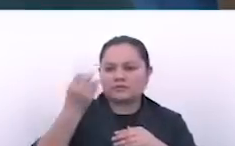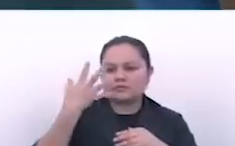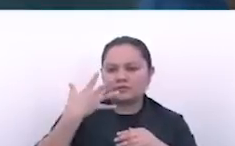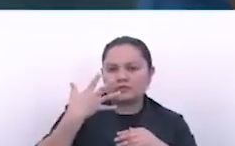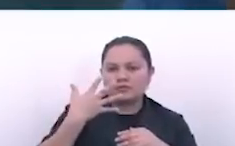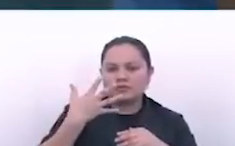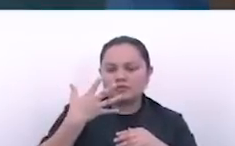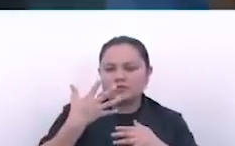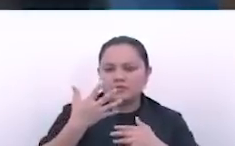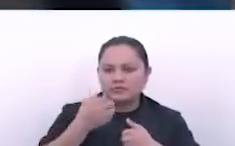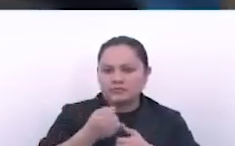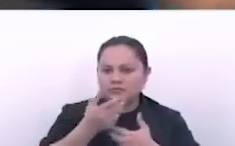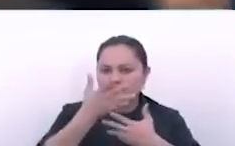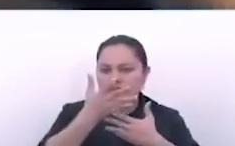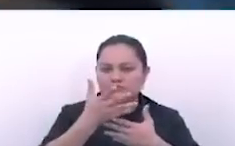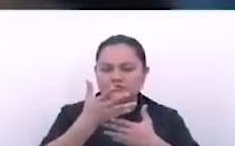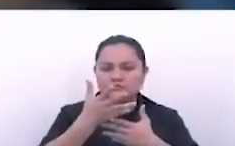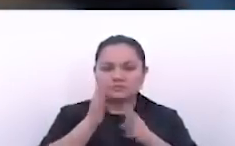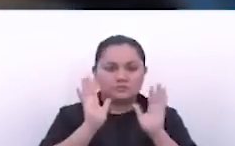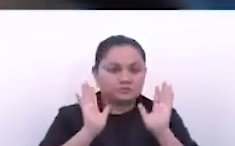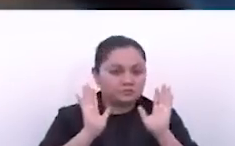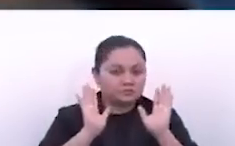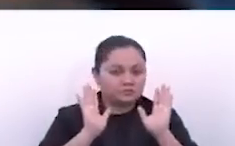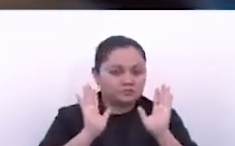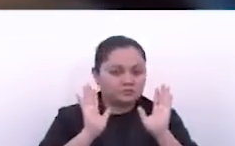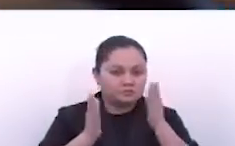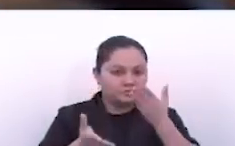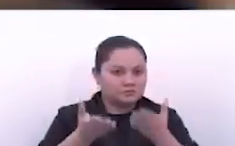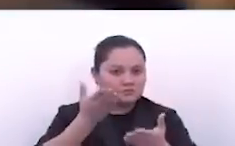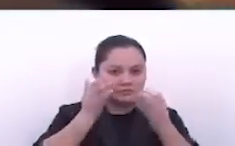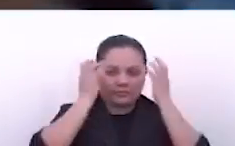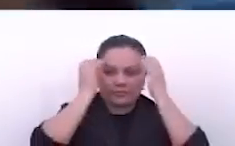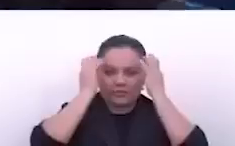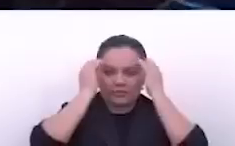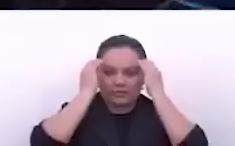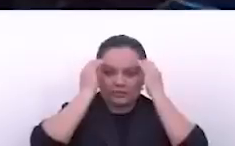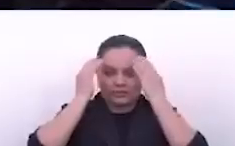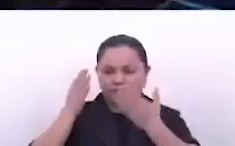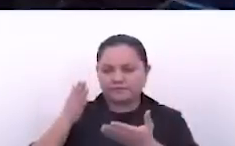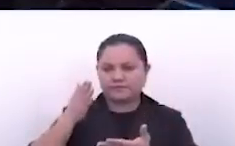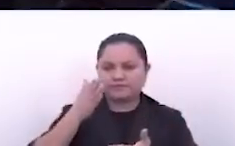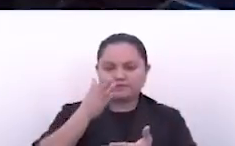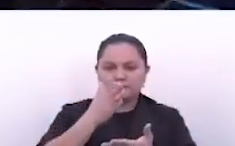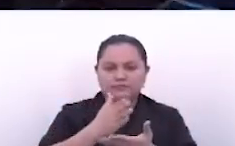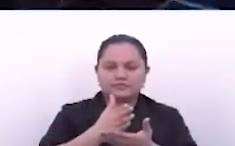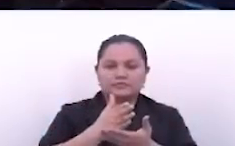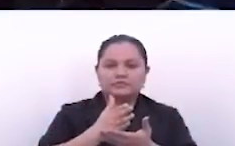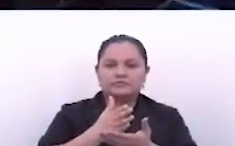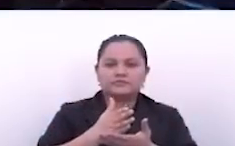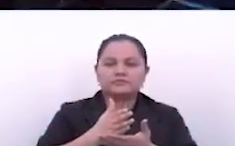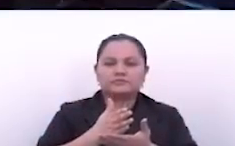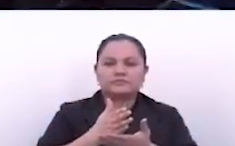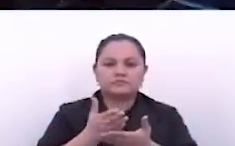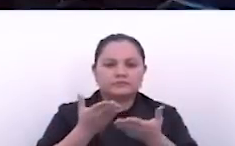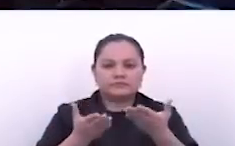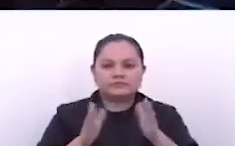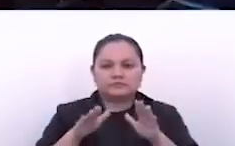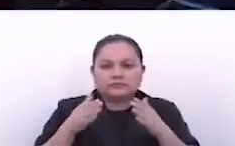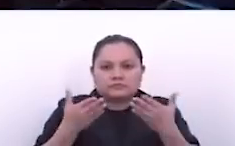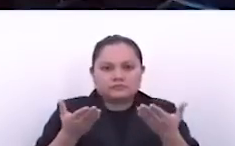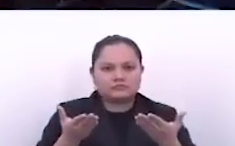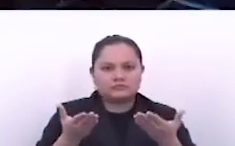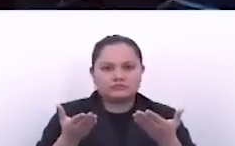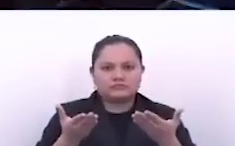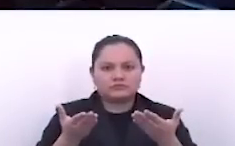que le cuenten. Bueno, supongo que ha de ser preocupante llegar y no sé con qué moral